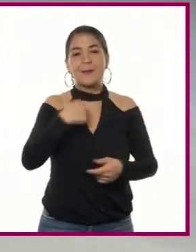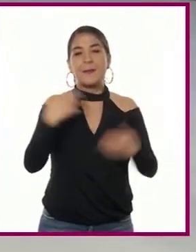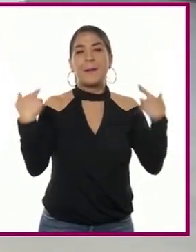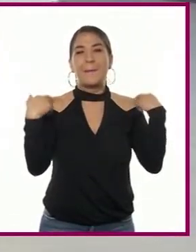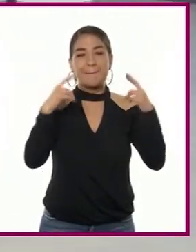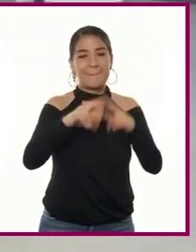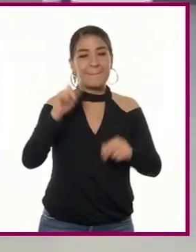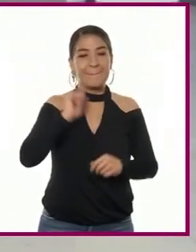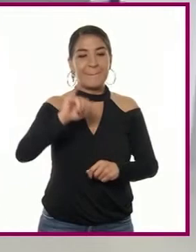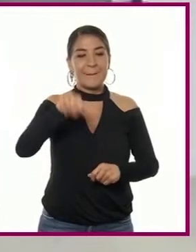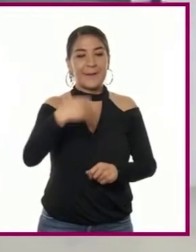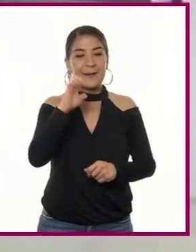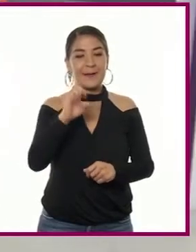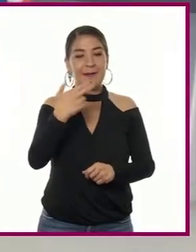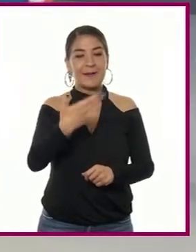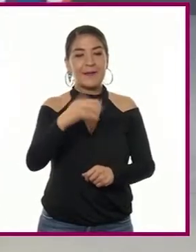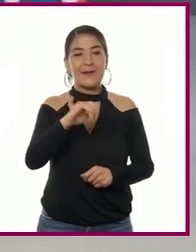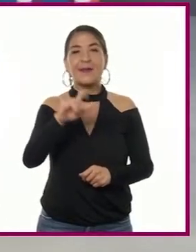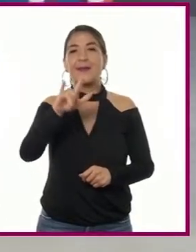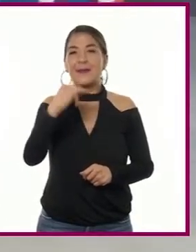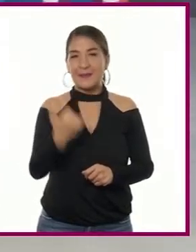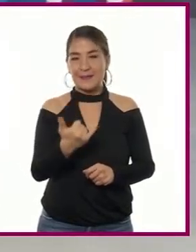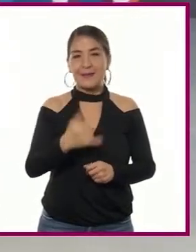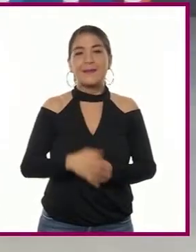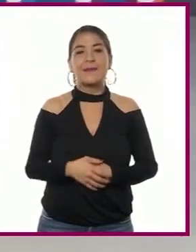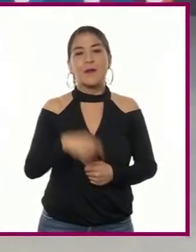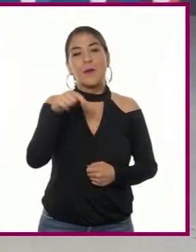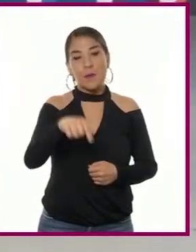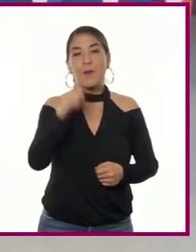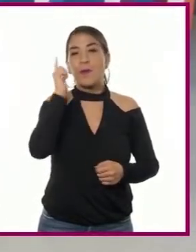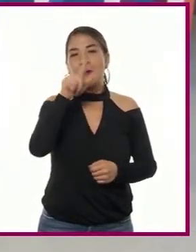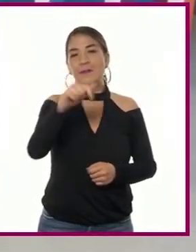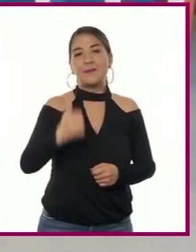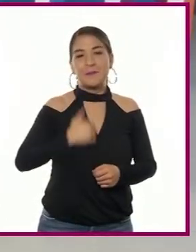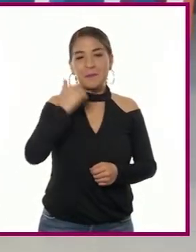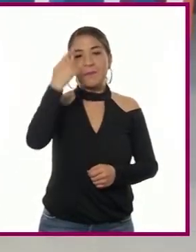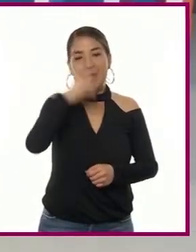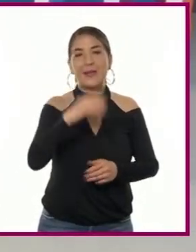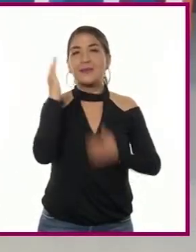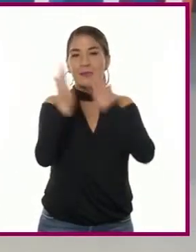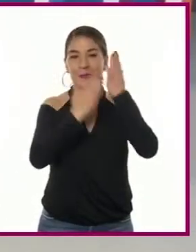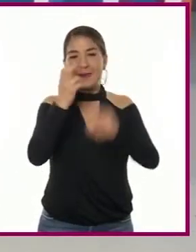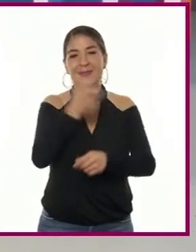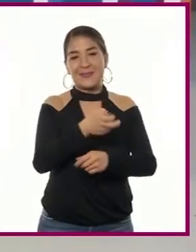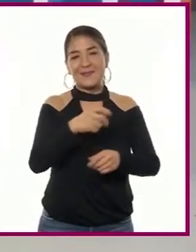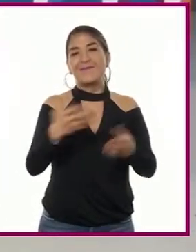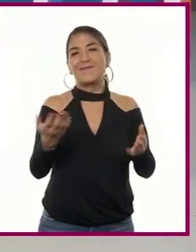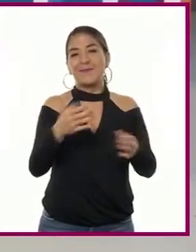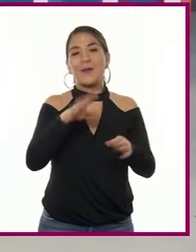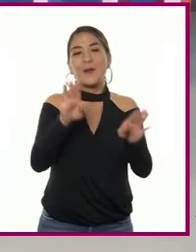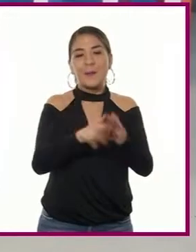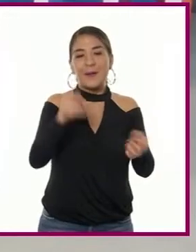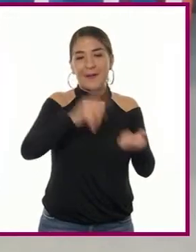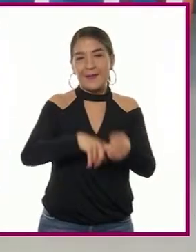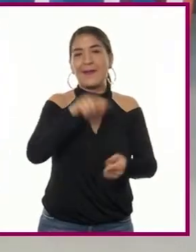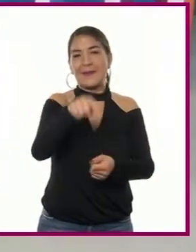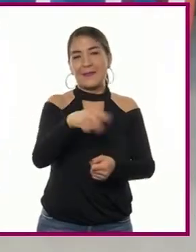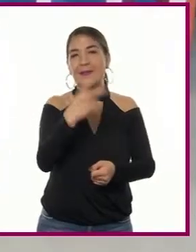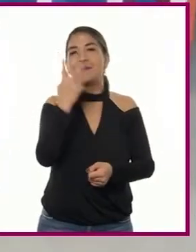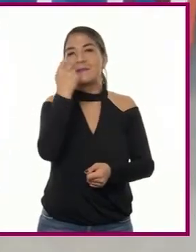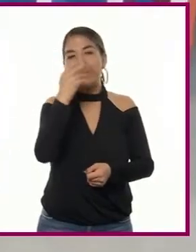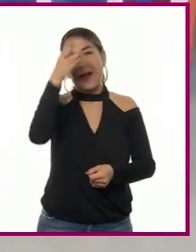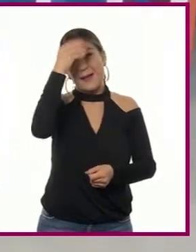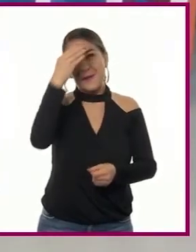Geyeli Hernández y espero que en estos días estén aprovechando la oportunidad de estudiar en esta modalidad a través de Aprende en Casa.